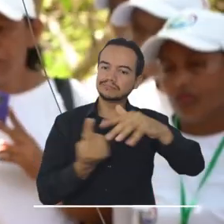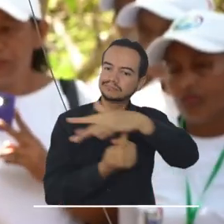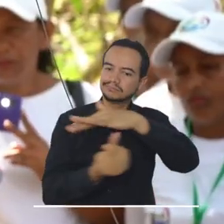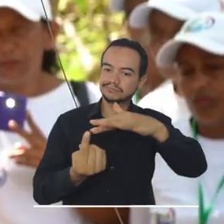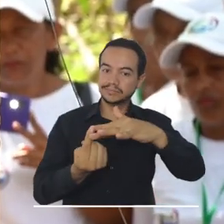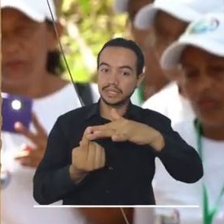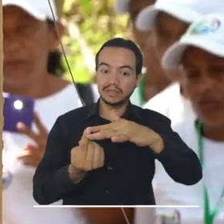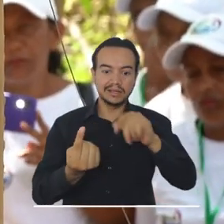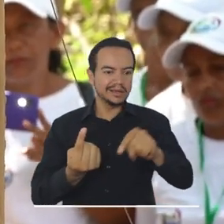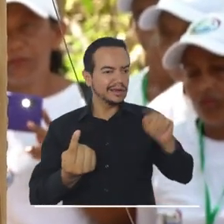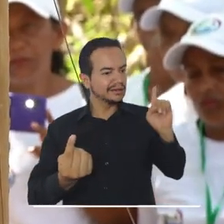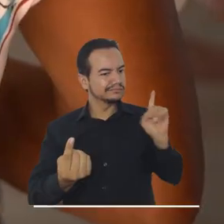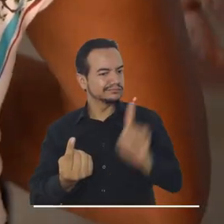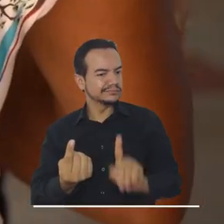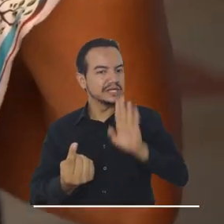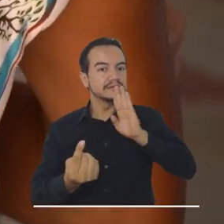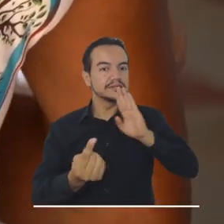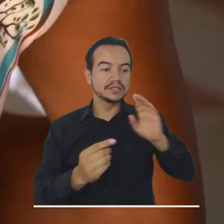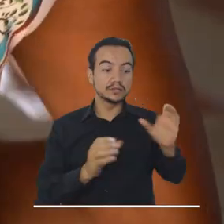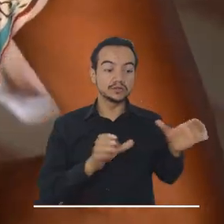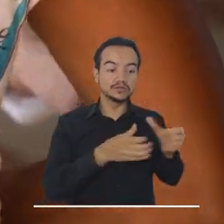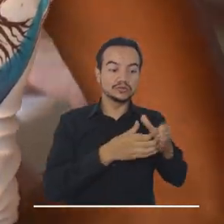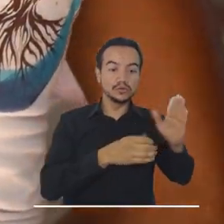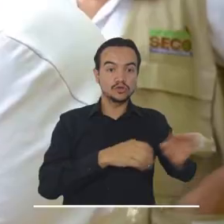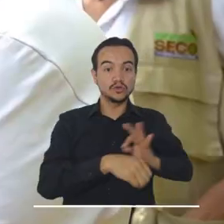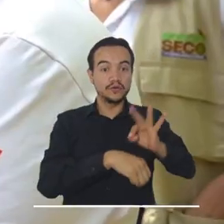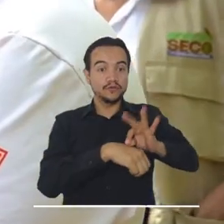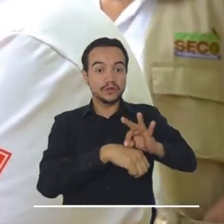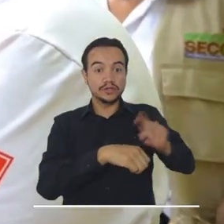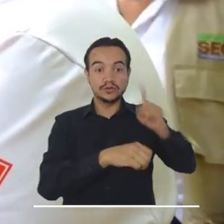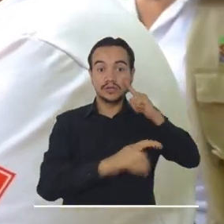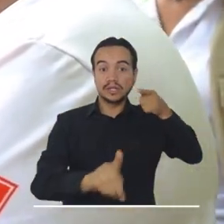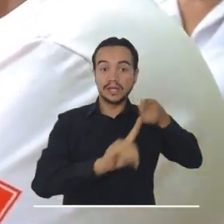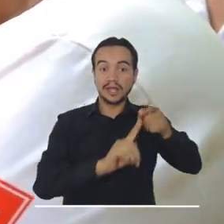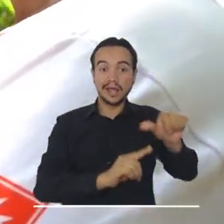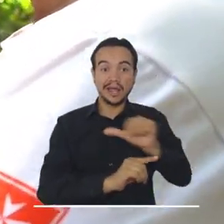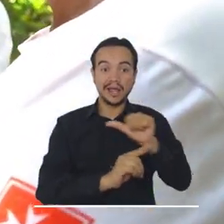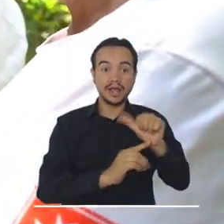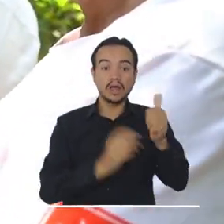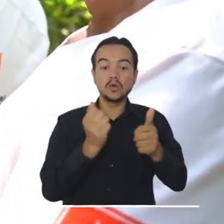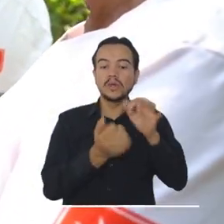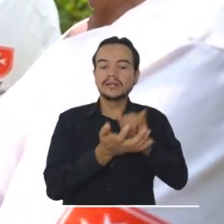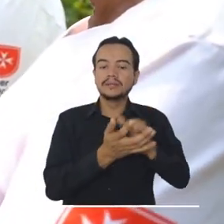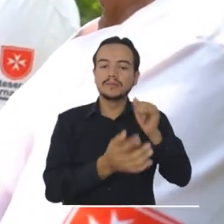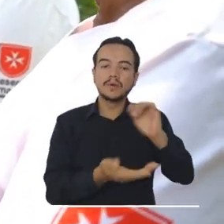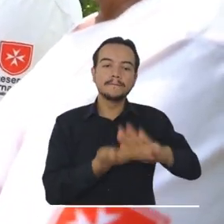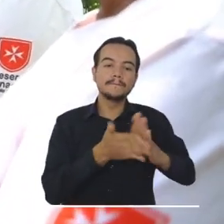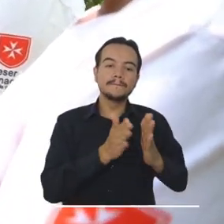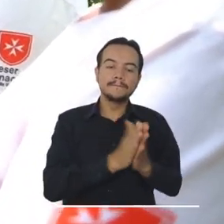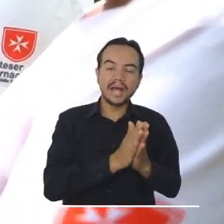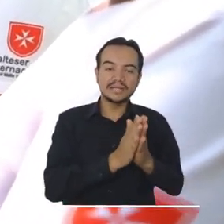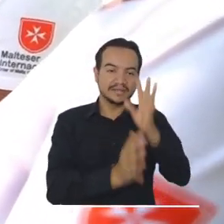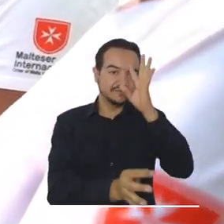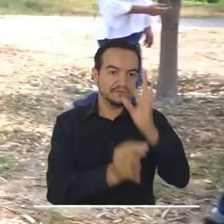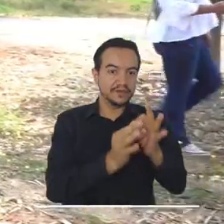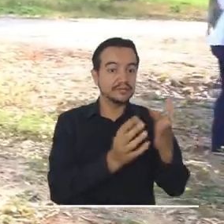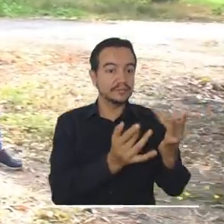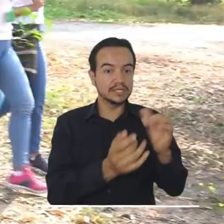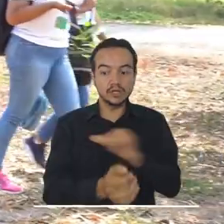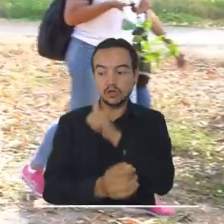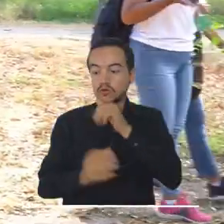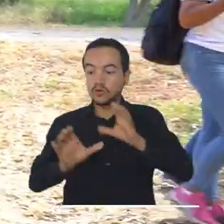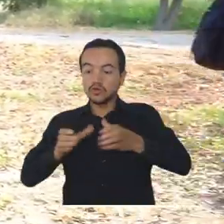participaron miembros de la Fundación para la Mujer, Paz, Fe y Esperanza, la Fundación Desarrollo Social para Colombia,